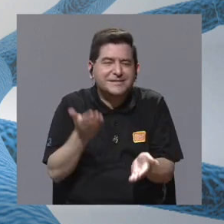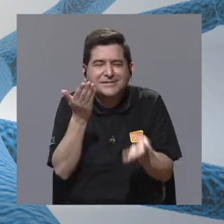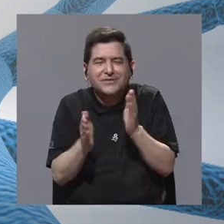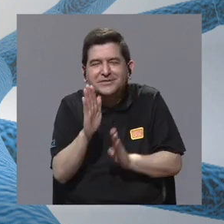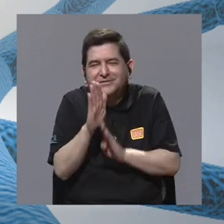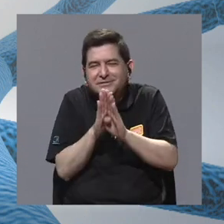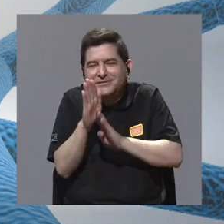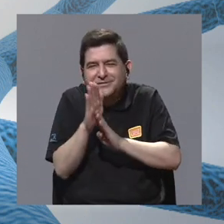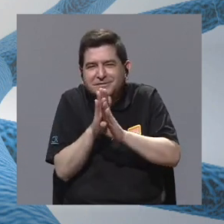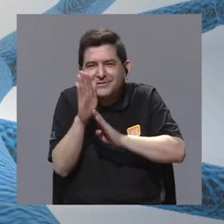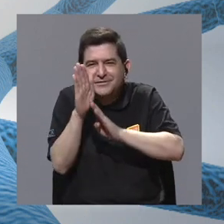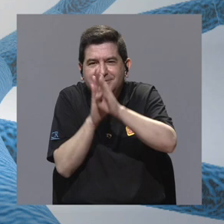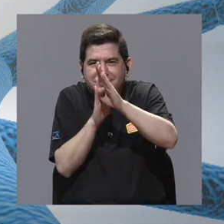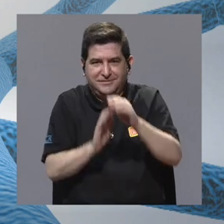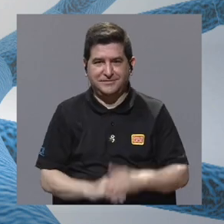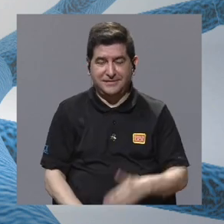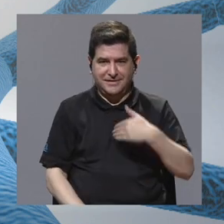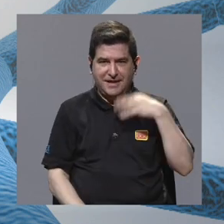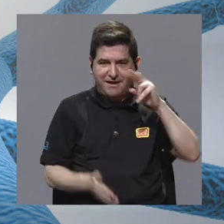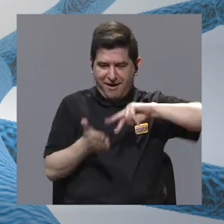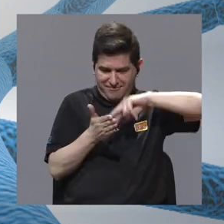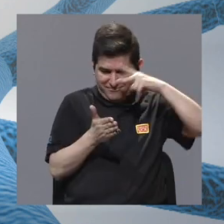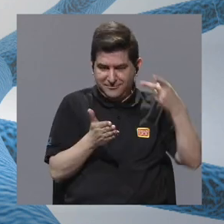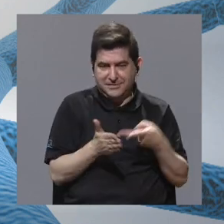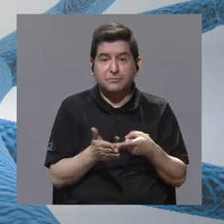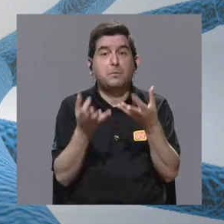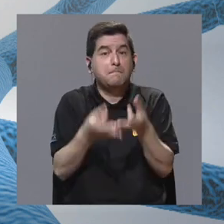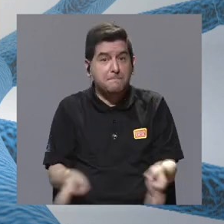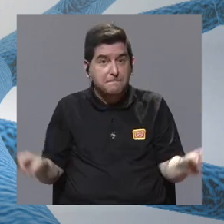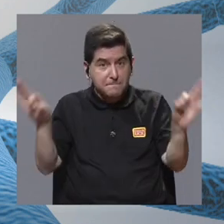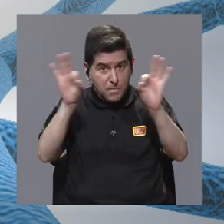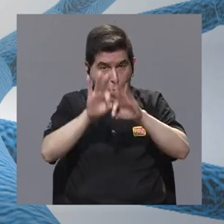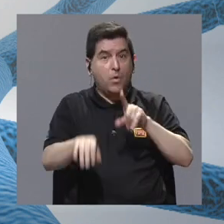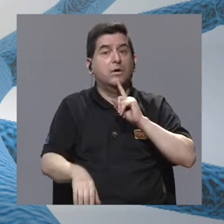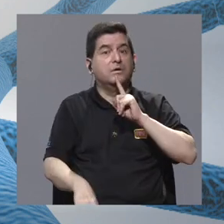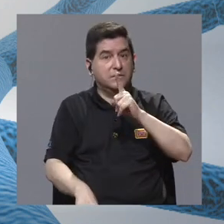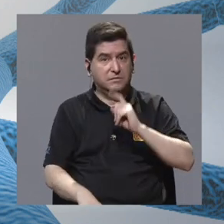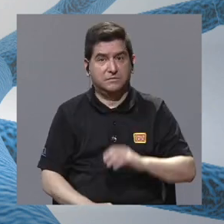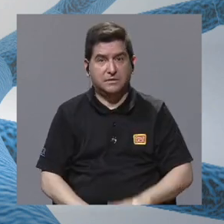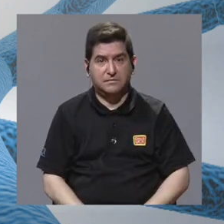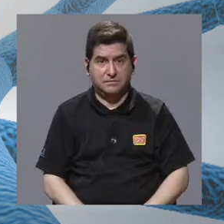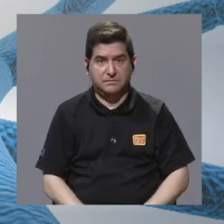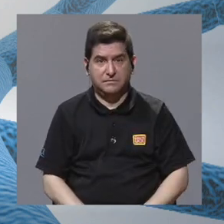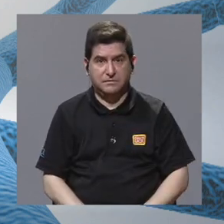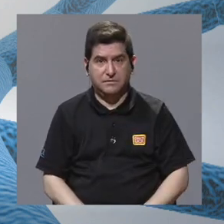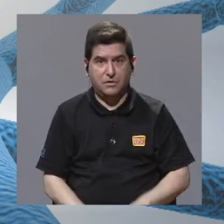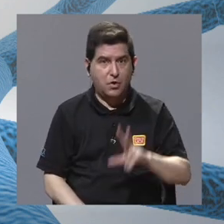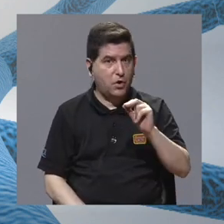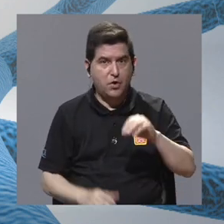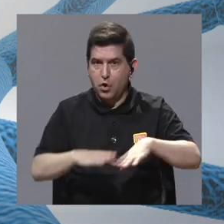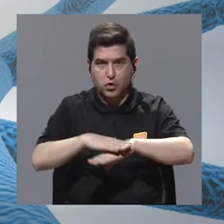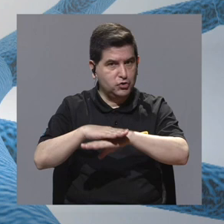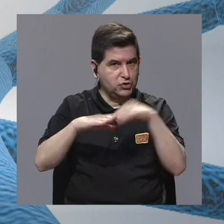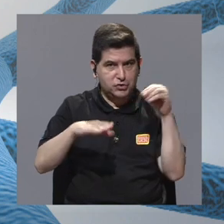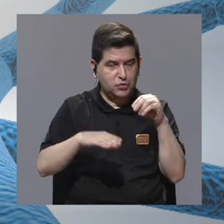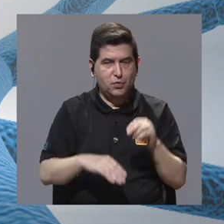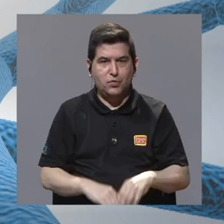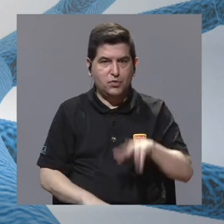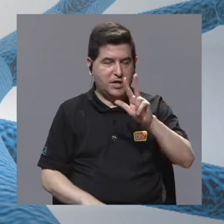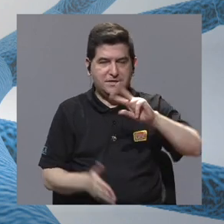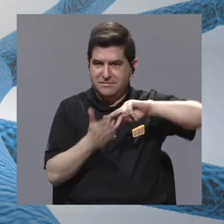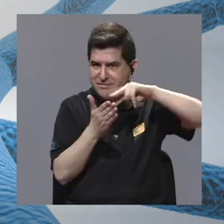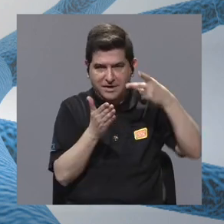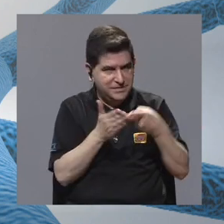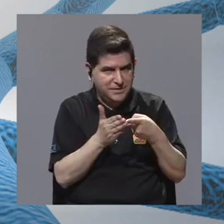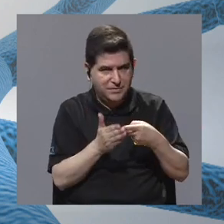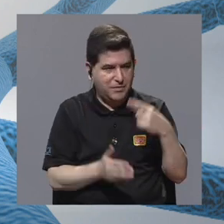desarrollo del concepto. Es muy importante decir que no son excluyentes esos tres conceptos que